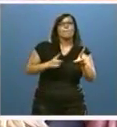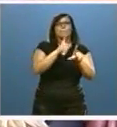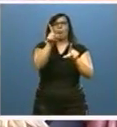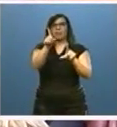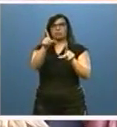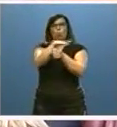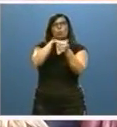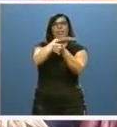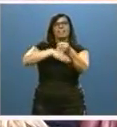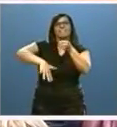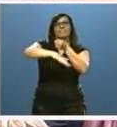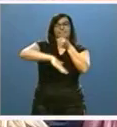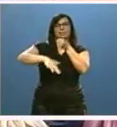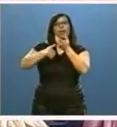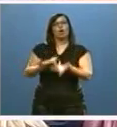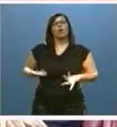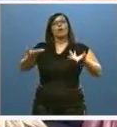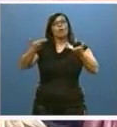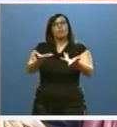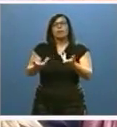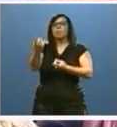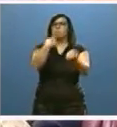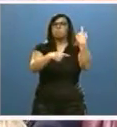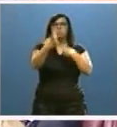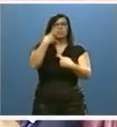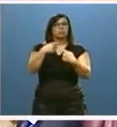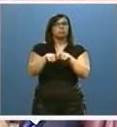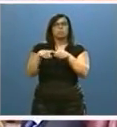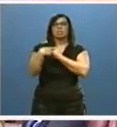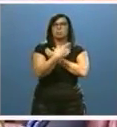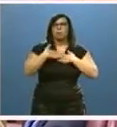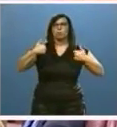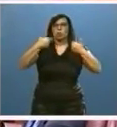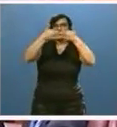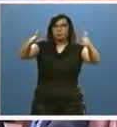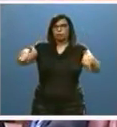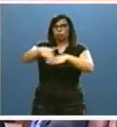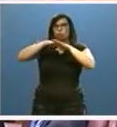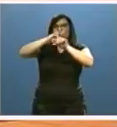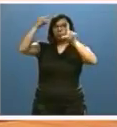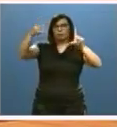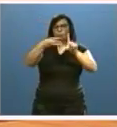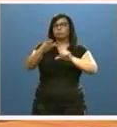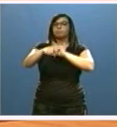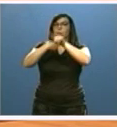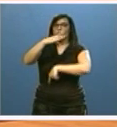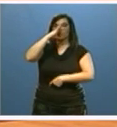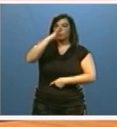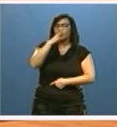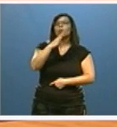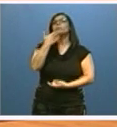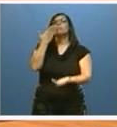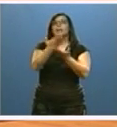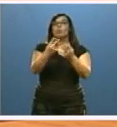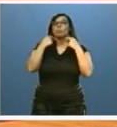ofreció a participación en el Portal de Gobierno Abierto. En febrero, solicitamos informe a las nueve